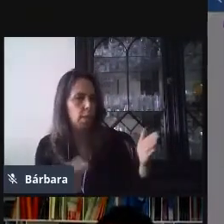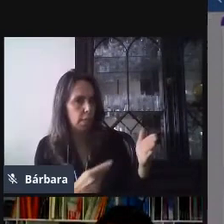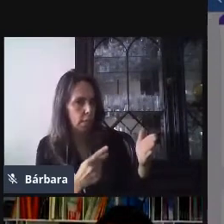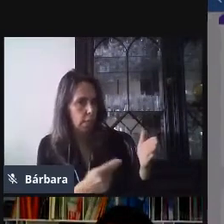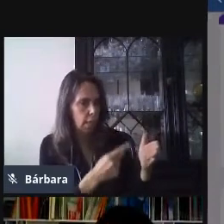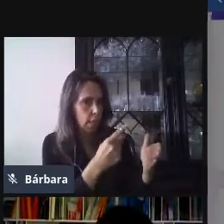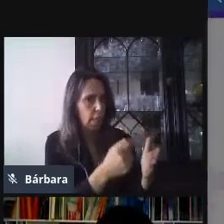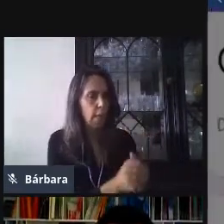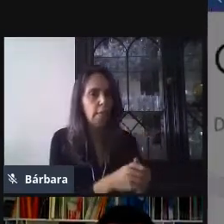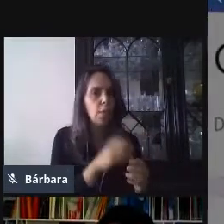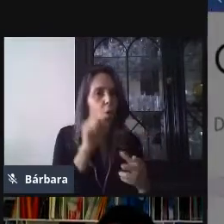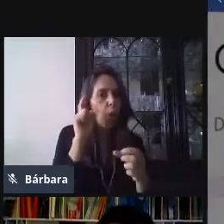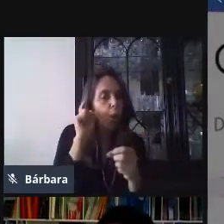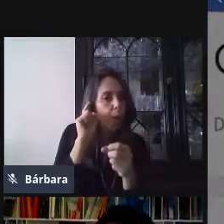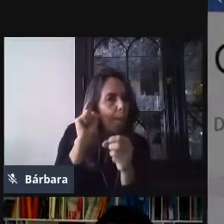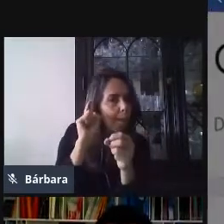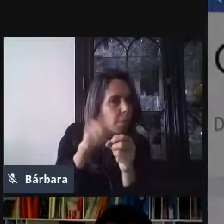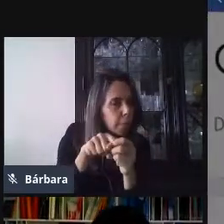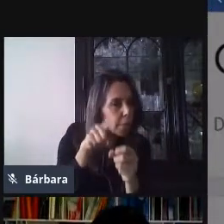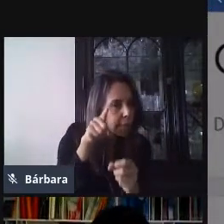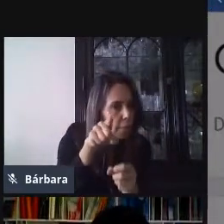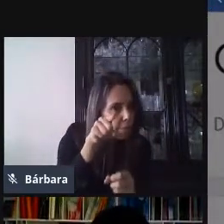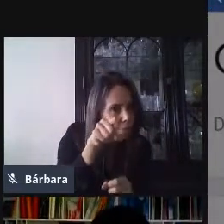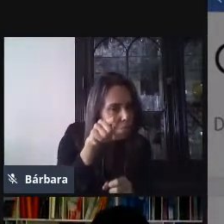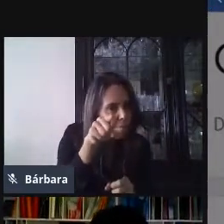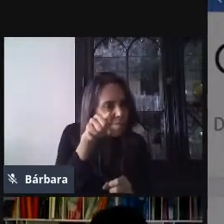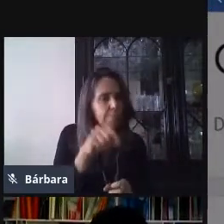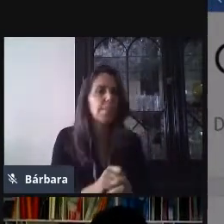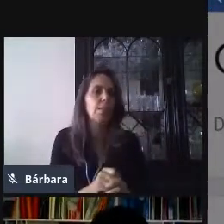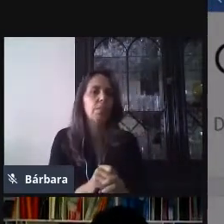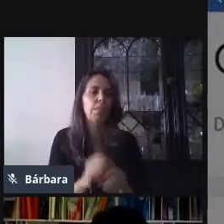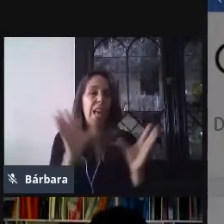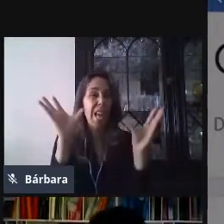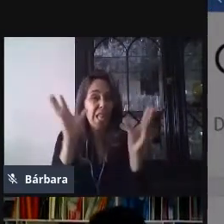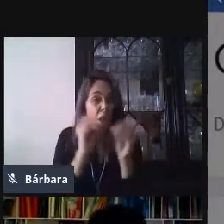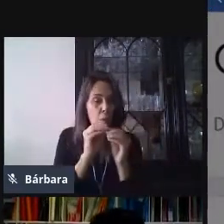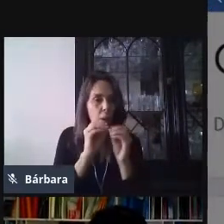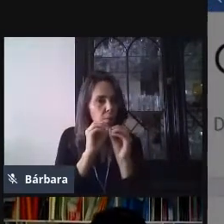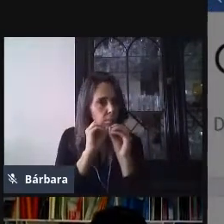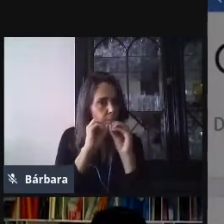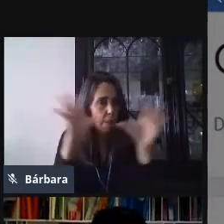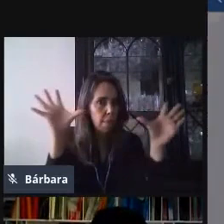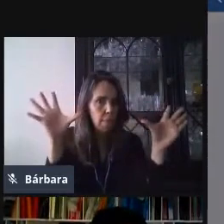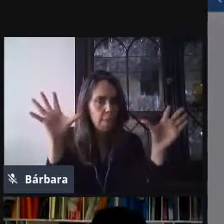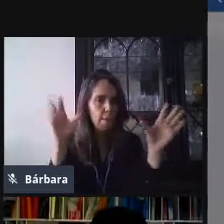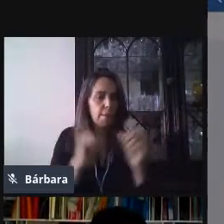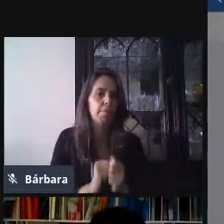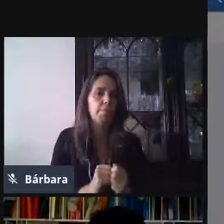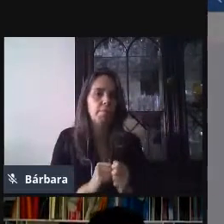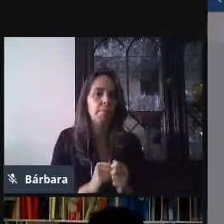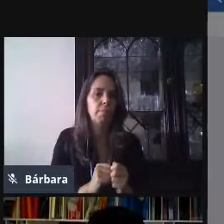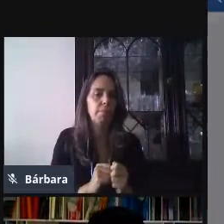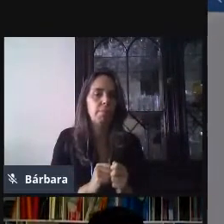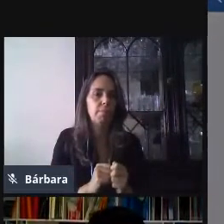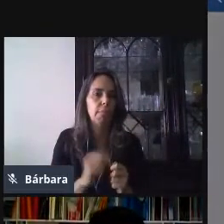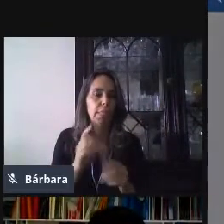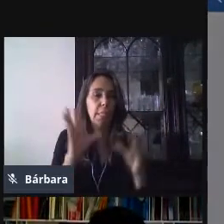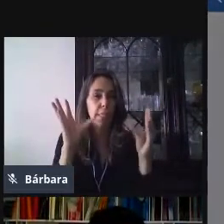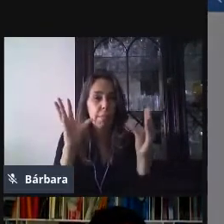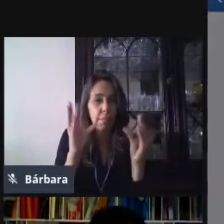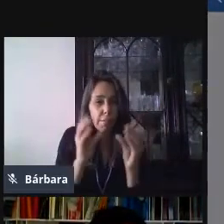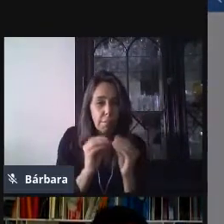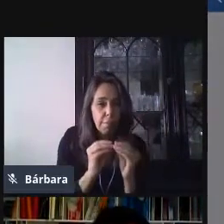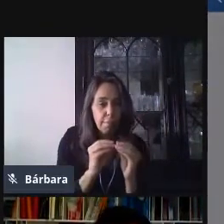habilitar la sección de, más bien la casilla de convertir en cuestionario. Y se van a habilitar las demás